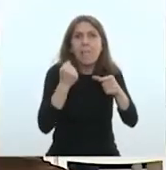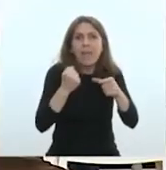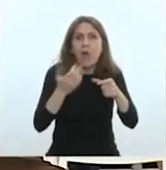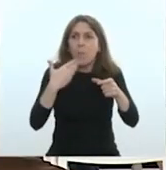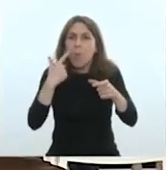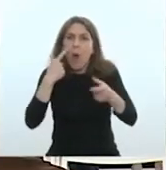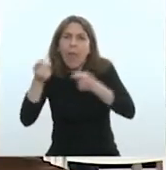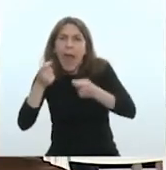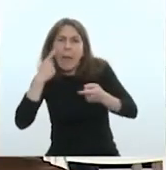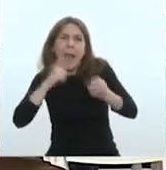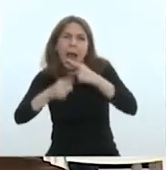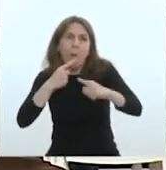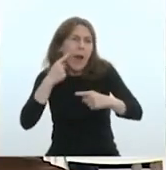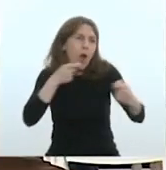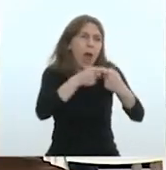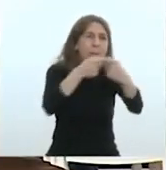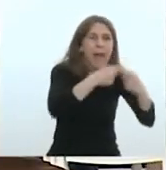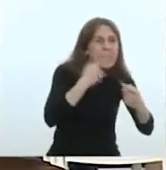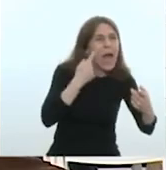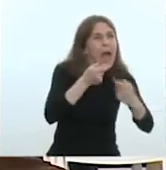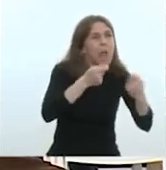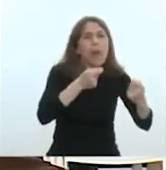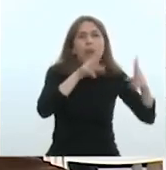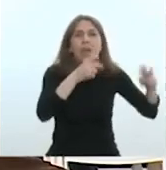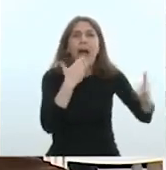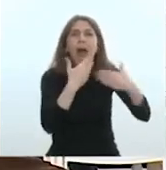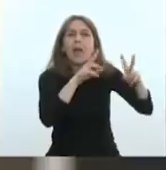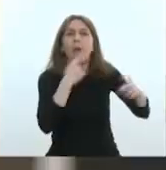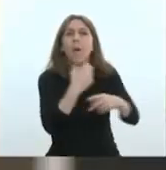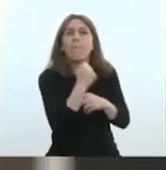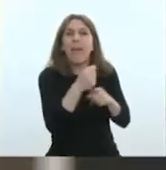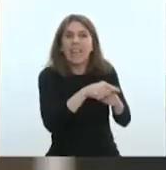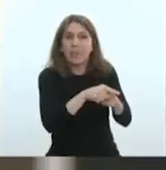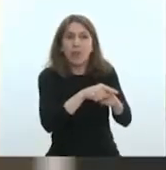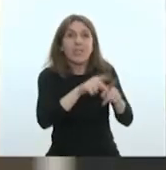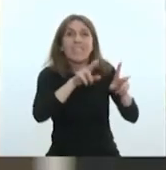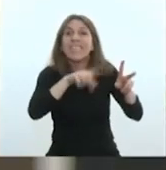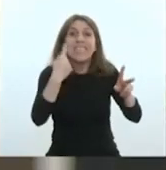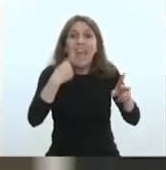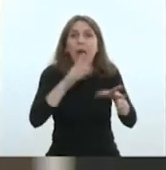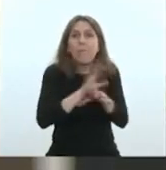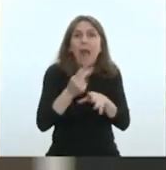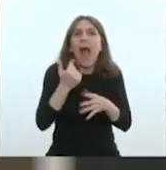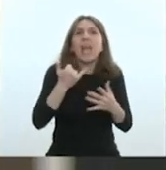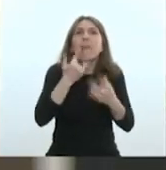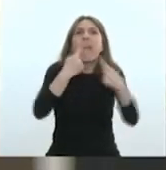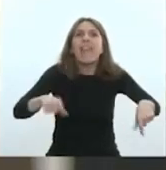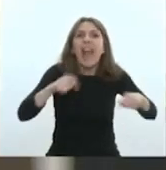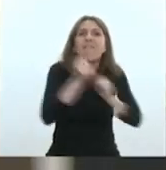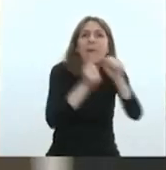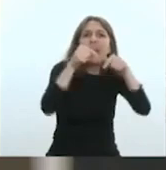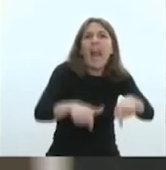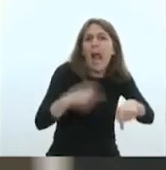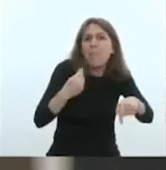justamente la mano de obra es local y digamos el 100% de los materiales son locales, son nacionales. No hay ninguna explicación para que